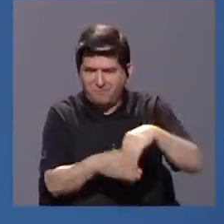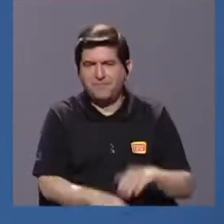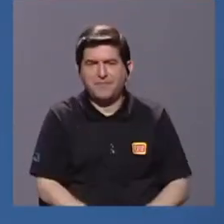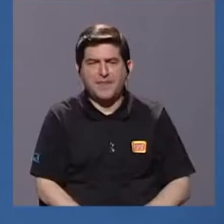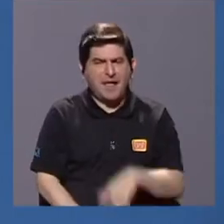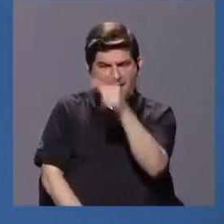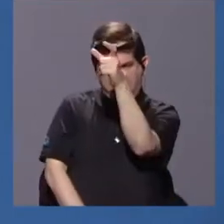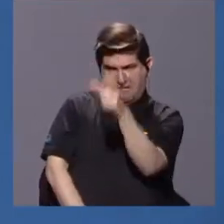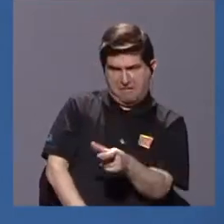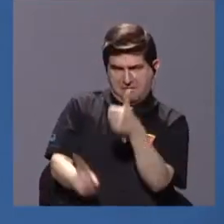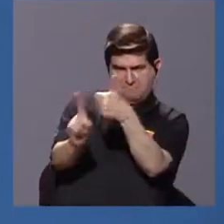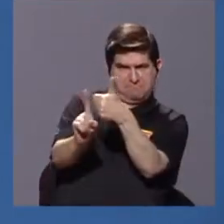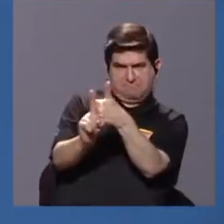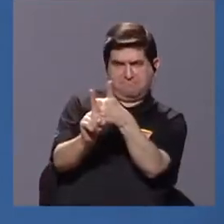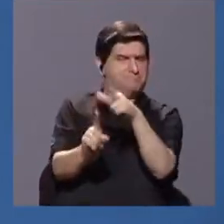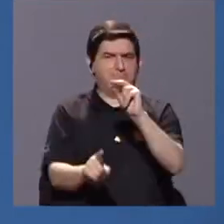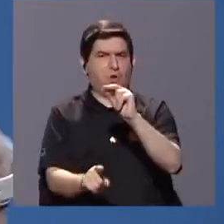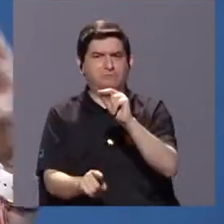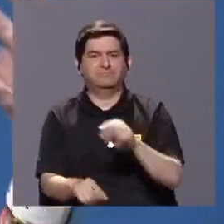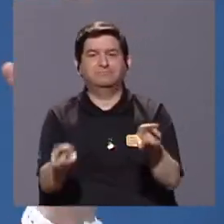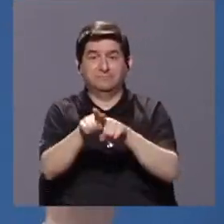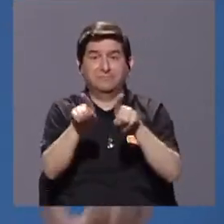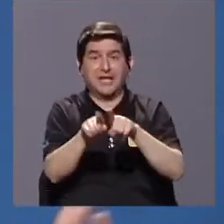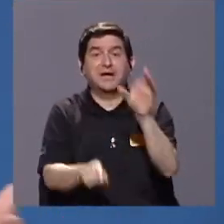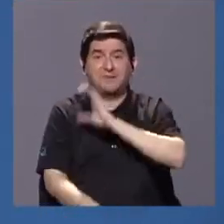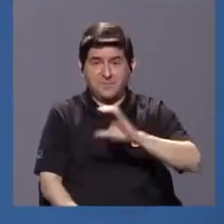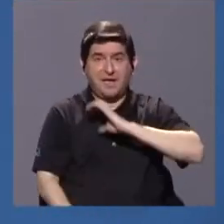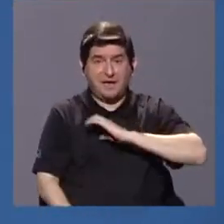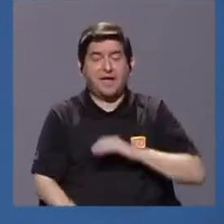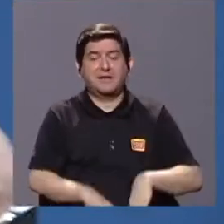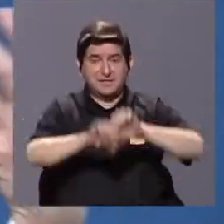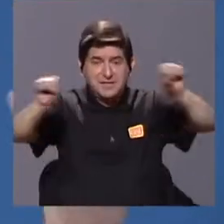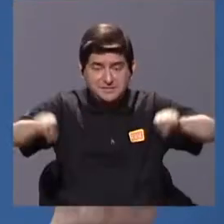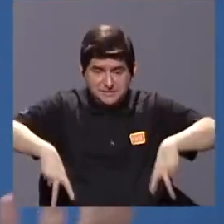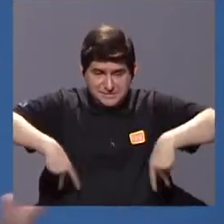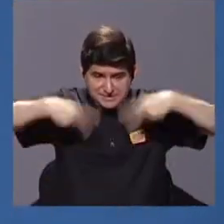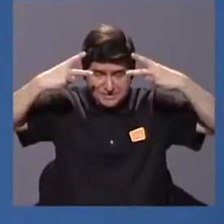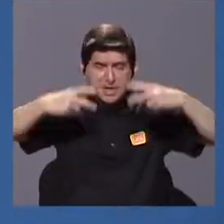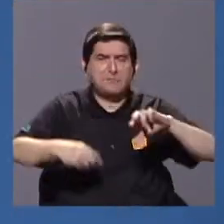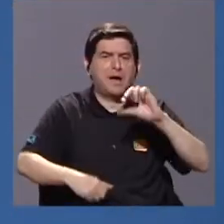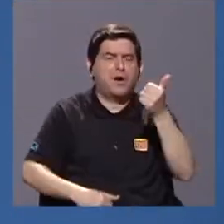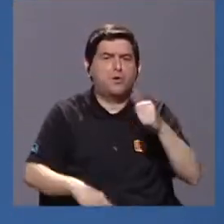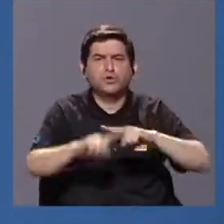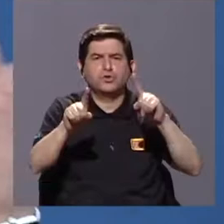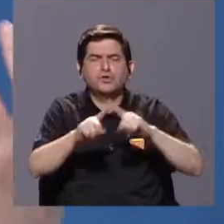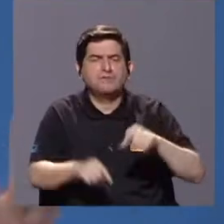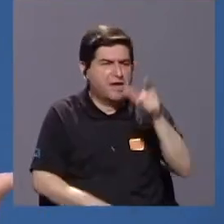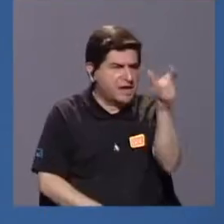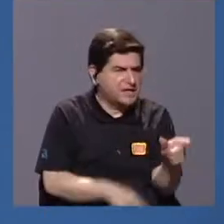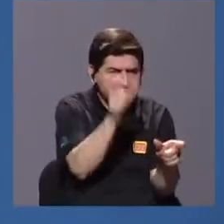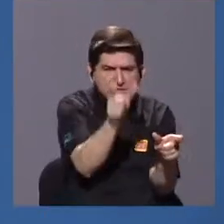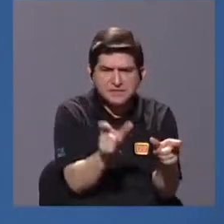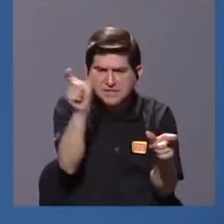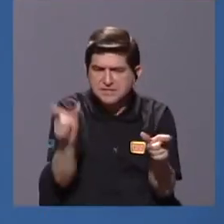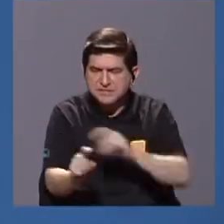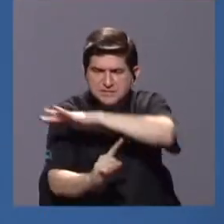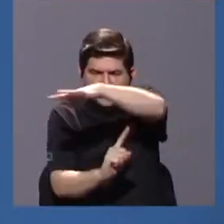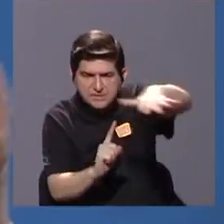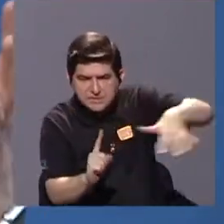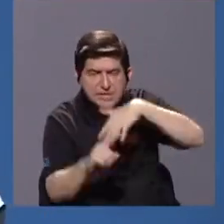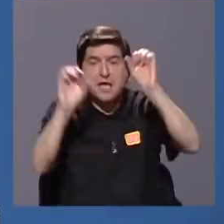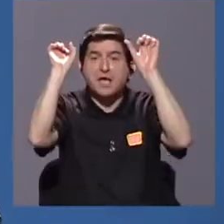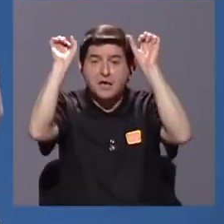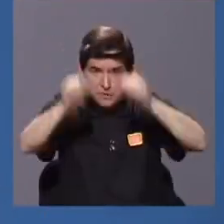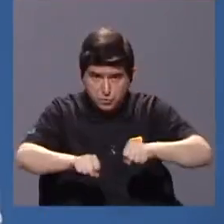al individuo como tal, sino también aspectos ecológicos, otros individuos que se encuentran alrededor y pueden formar parte